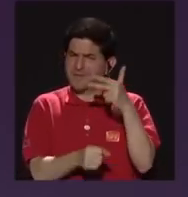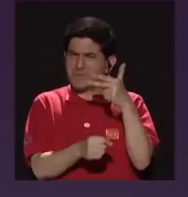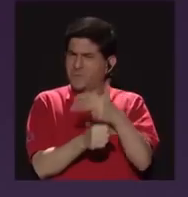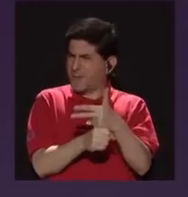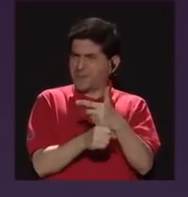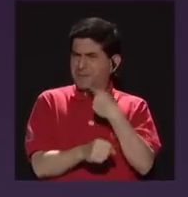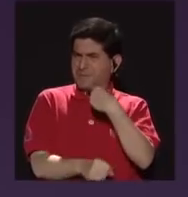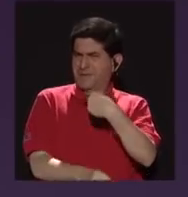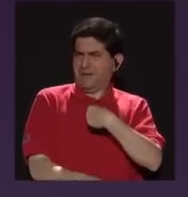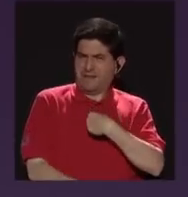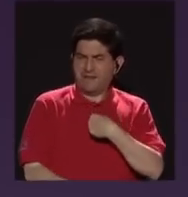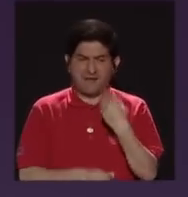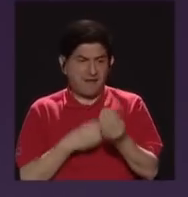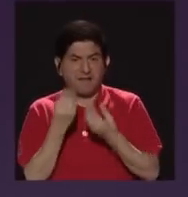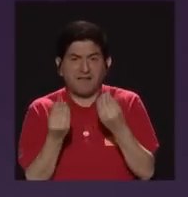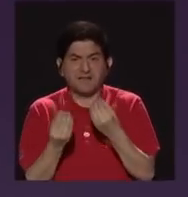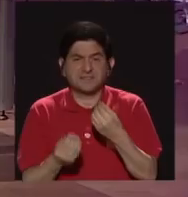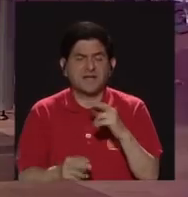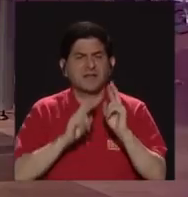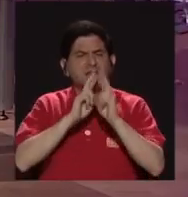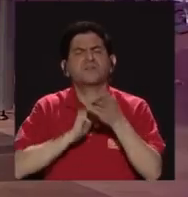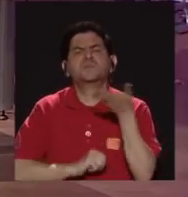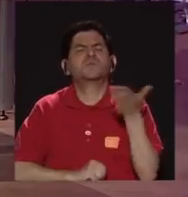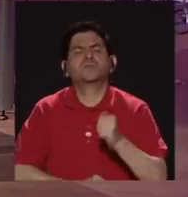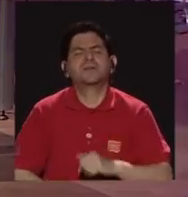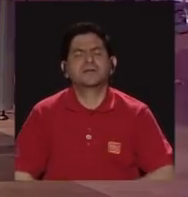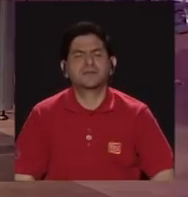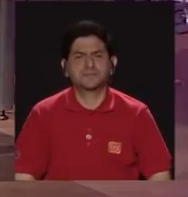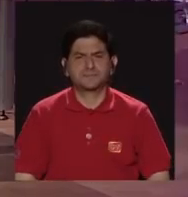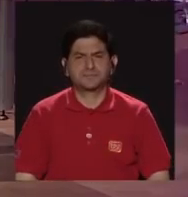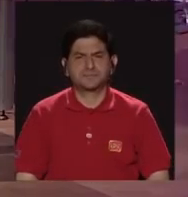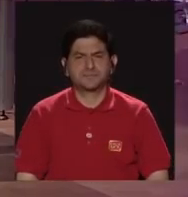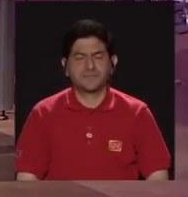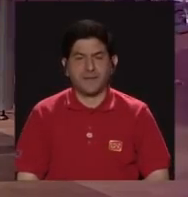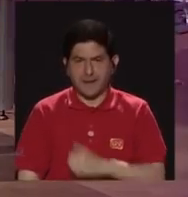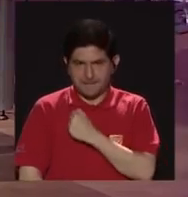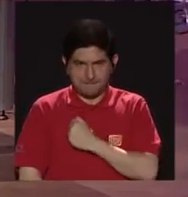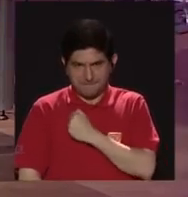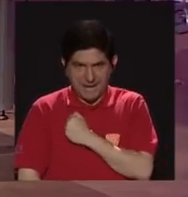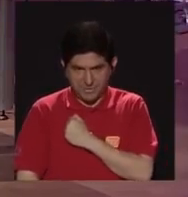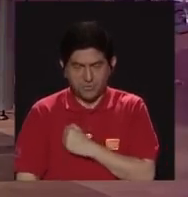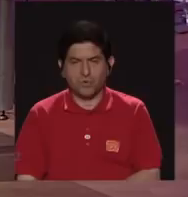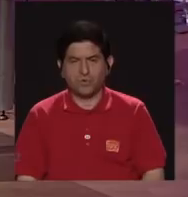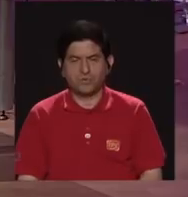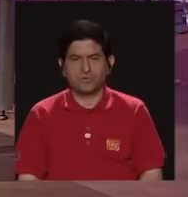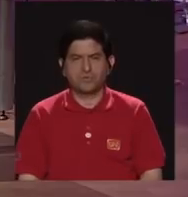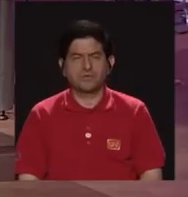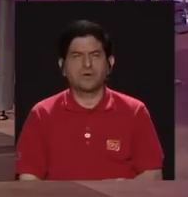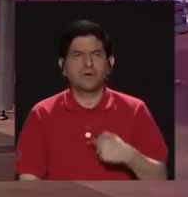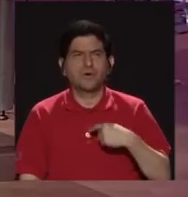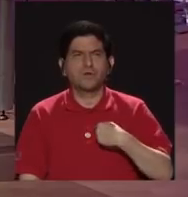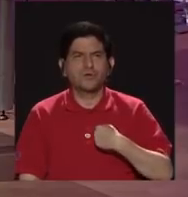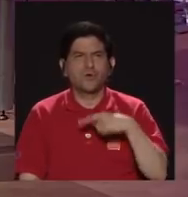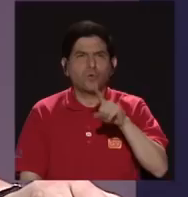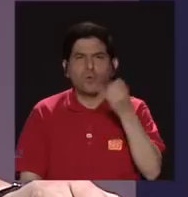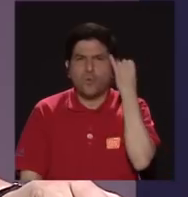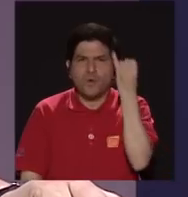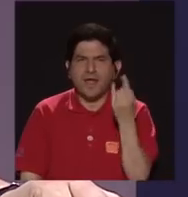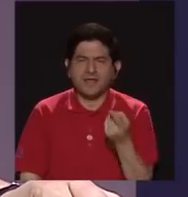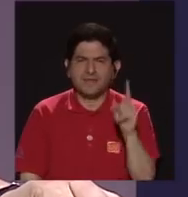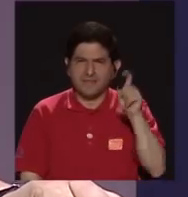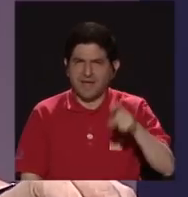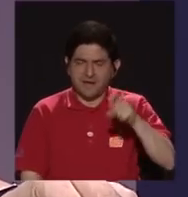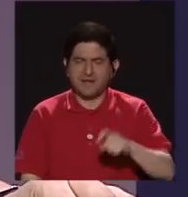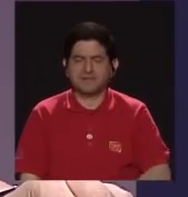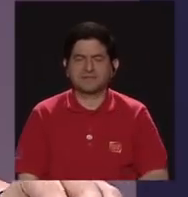nos dijera qué hacer, ¿qué le diríamos? Yo, disculpa, me tengo algo ahí dando vueltas que creo que vale la pena